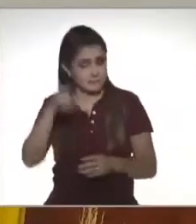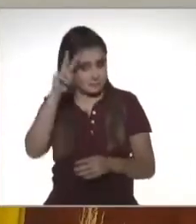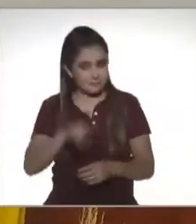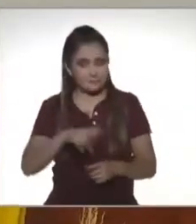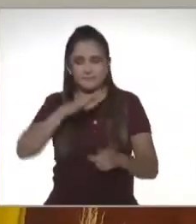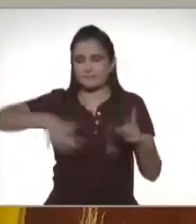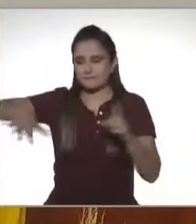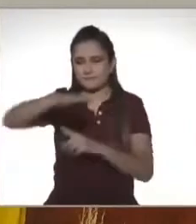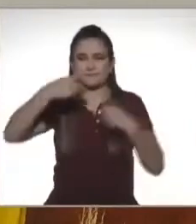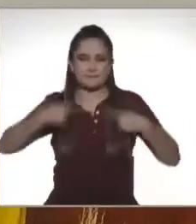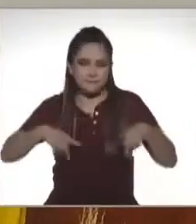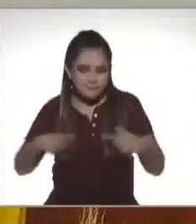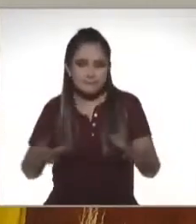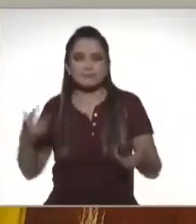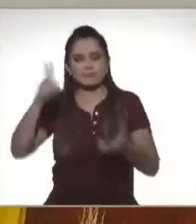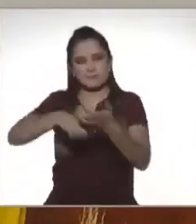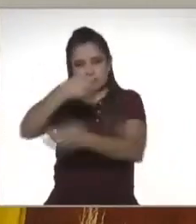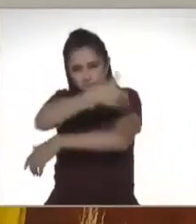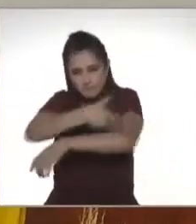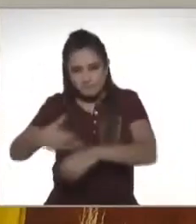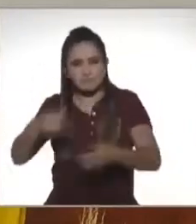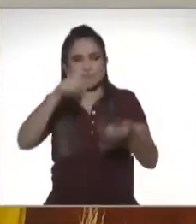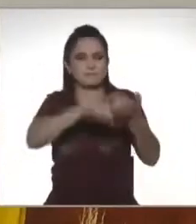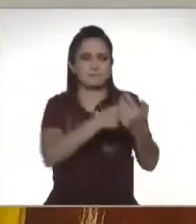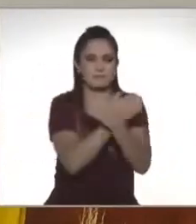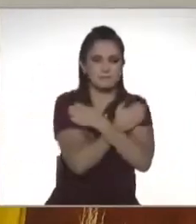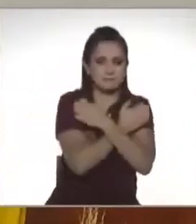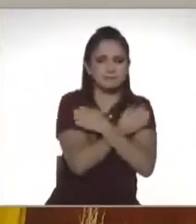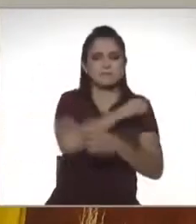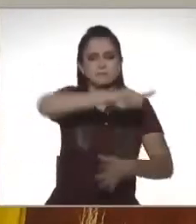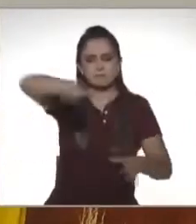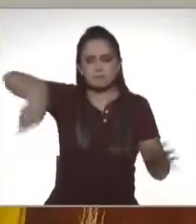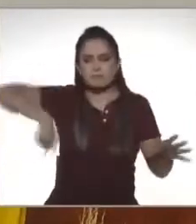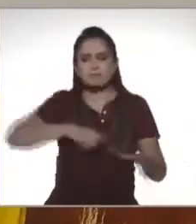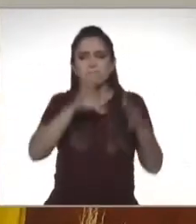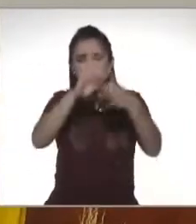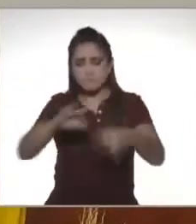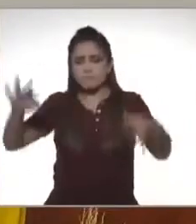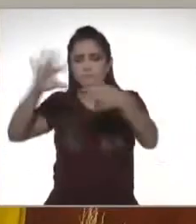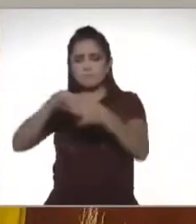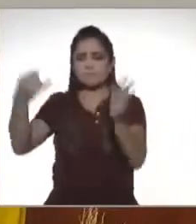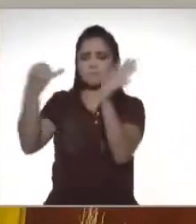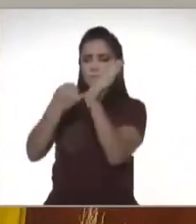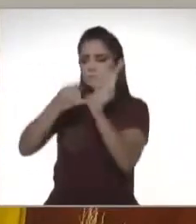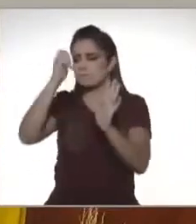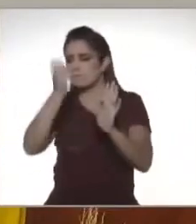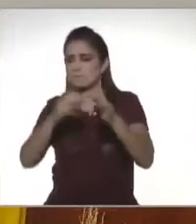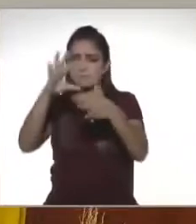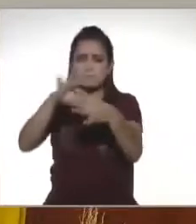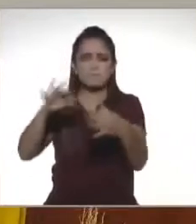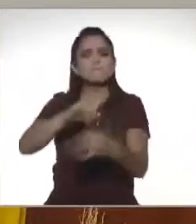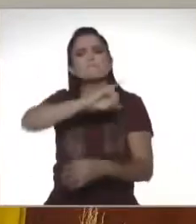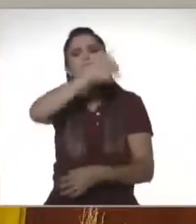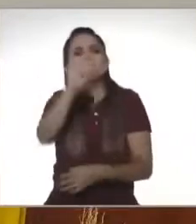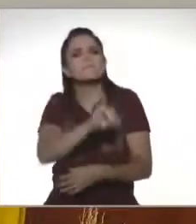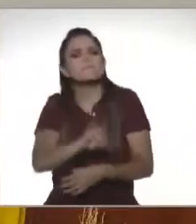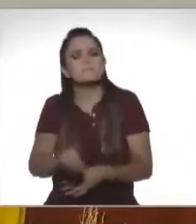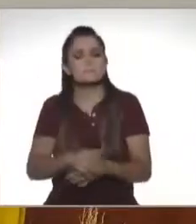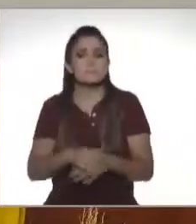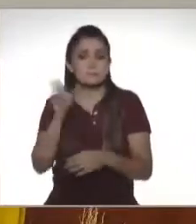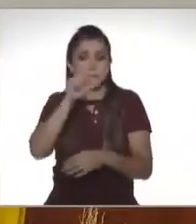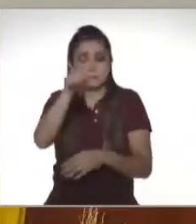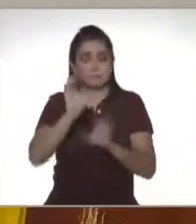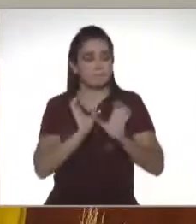nivel social, a nivel familiar, a nivel educativo, hablar de impuestos es algo que no es muy común. Entramos a la vida laboral,